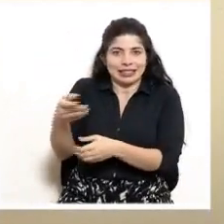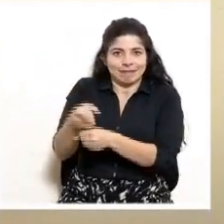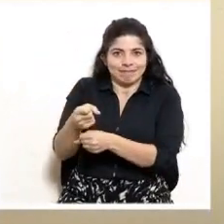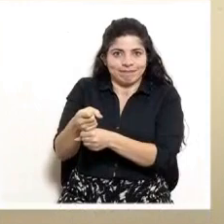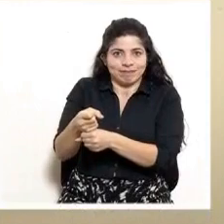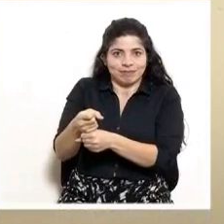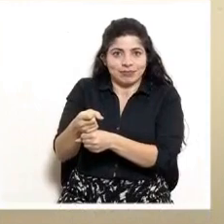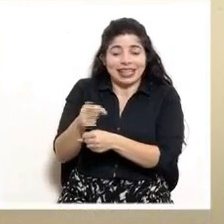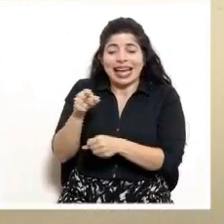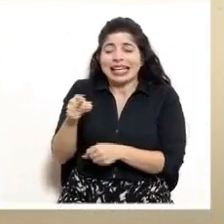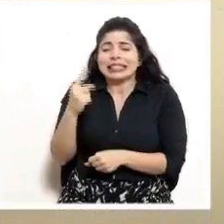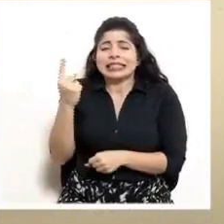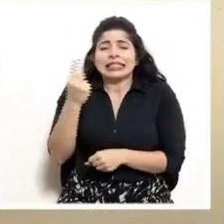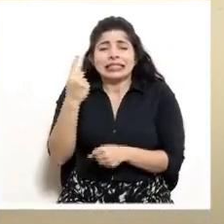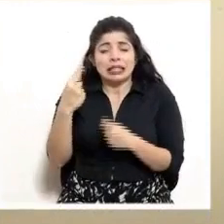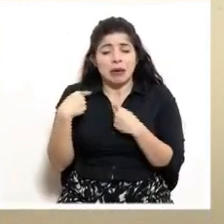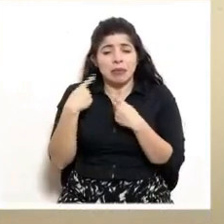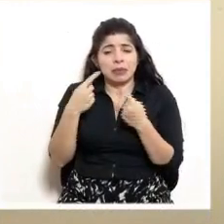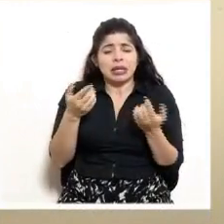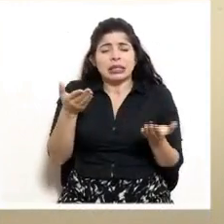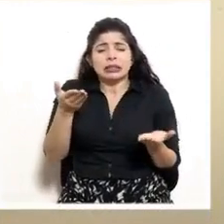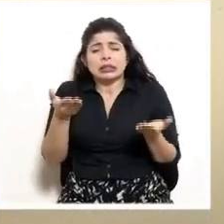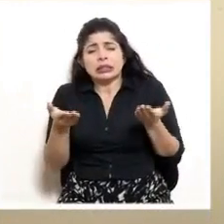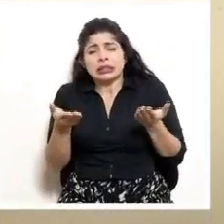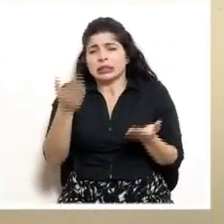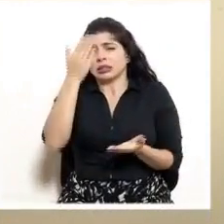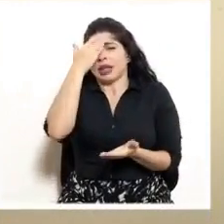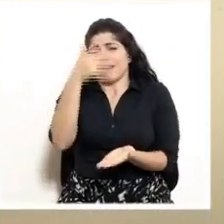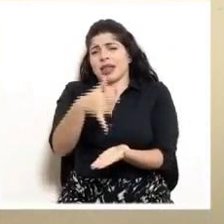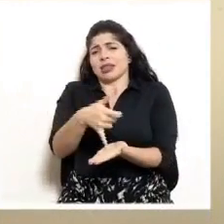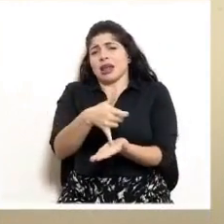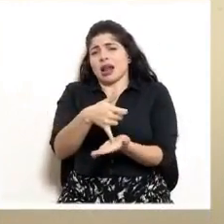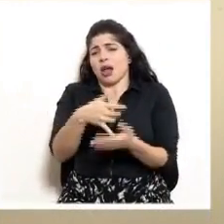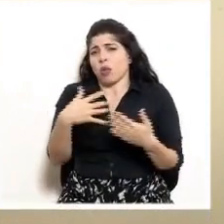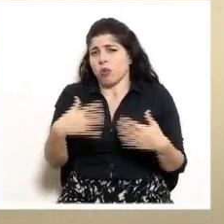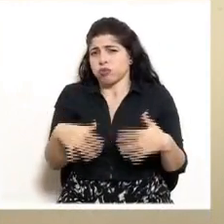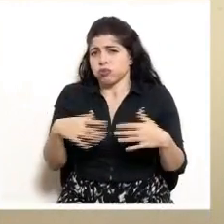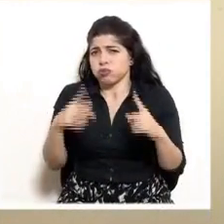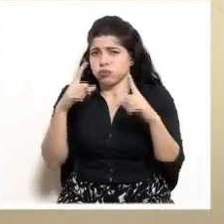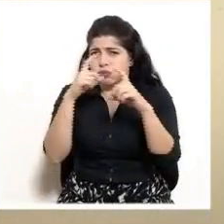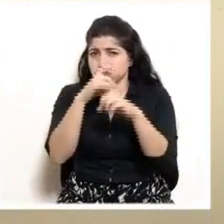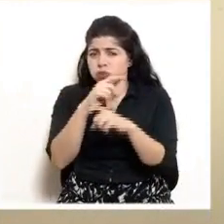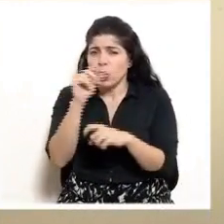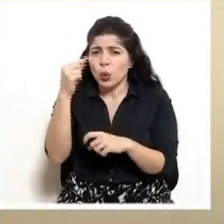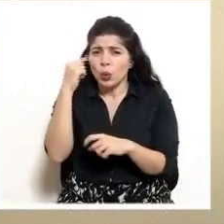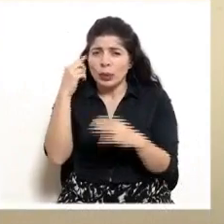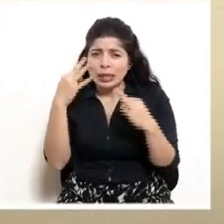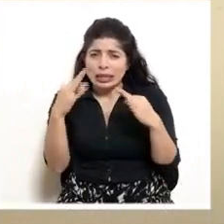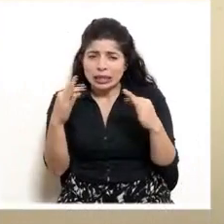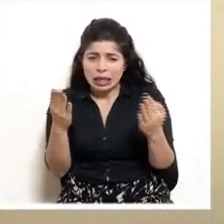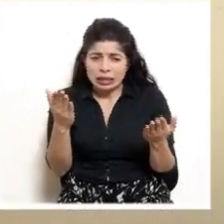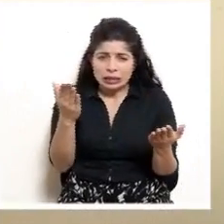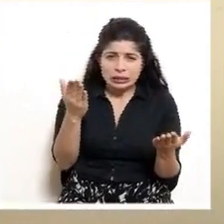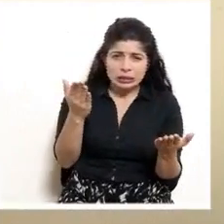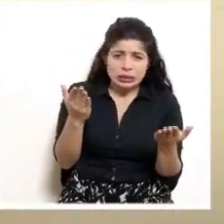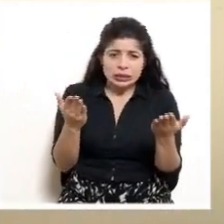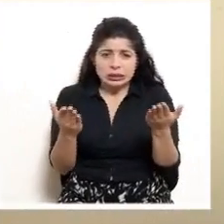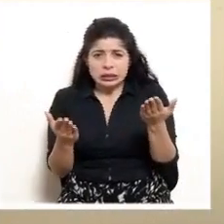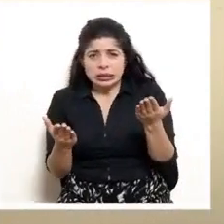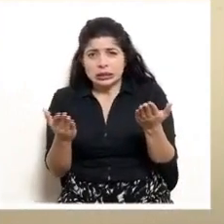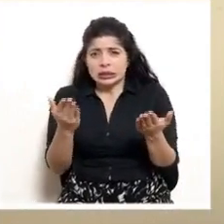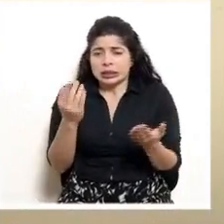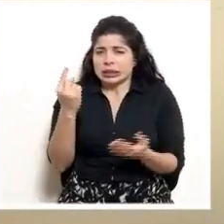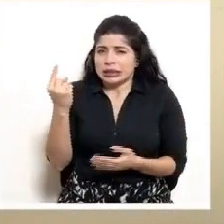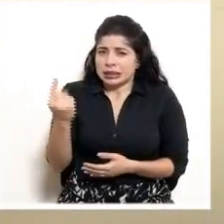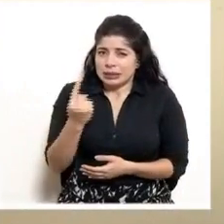Este siempre ha sido un balance muy delicado, muy complejo, que el gobierno ha procurado lograr siempre y en